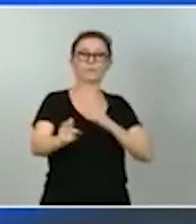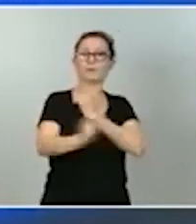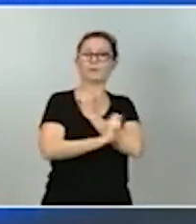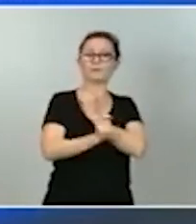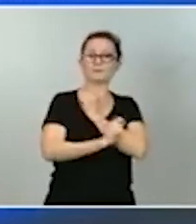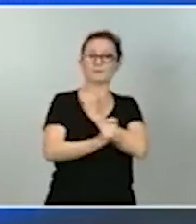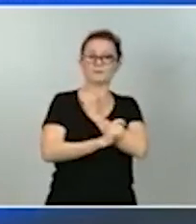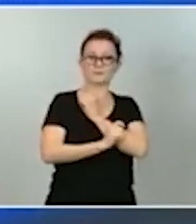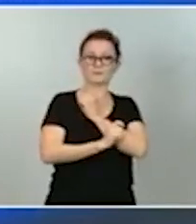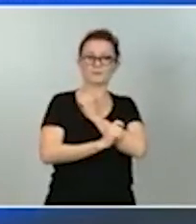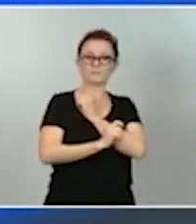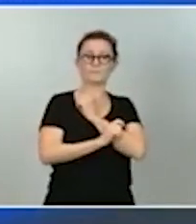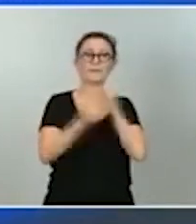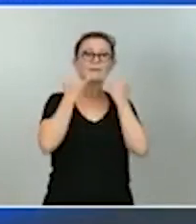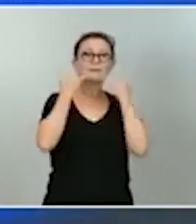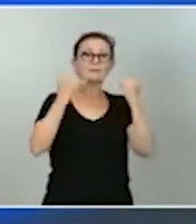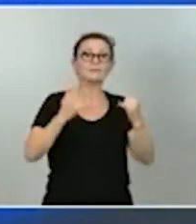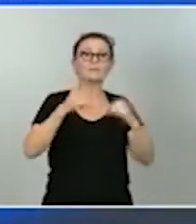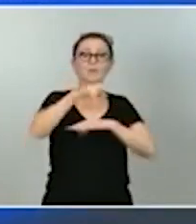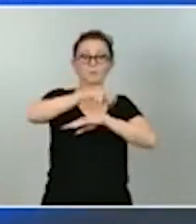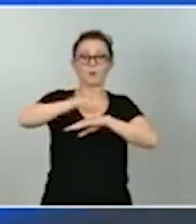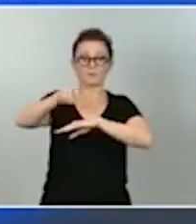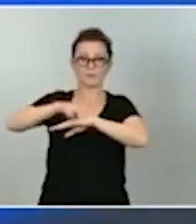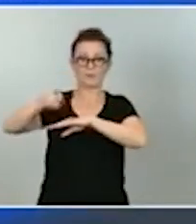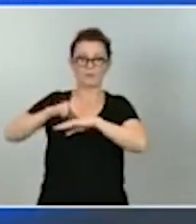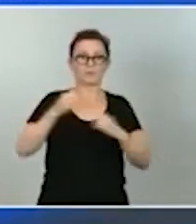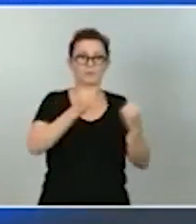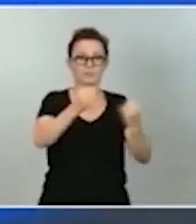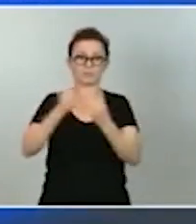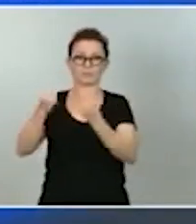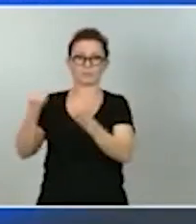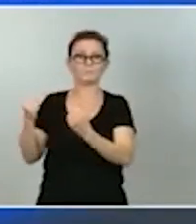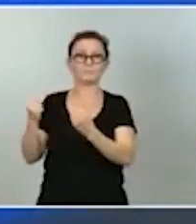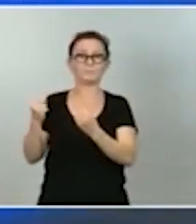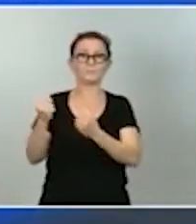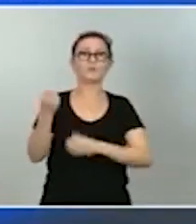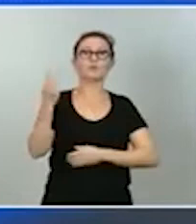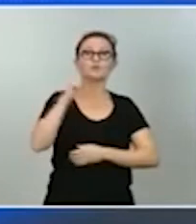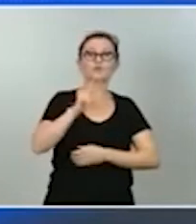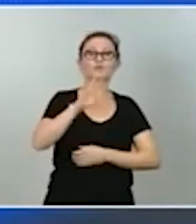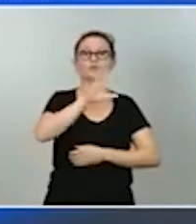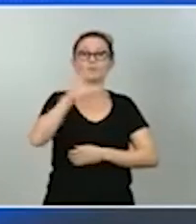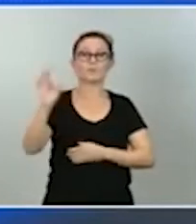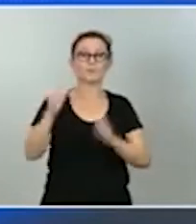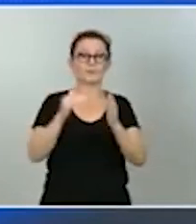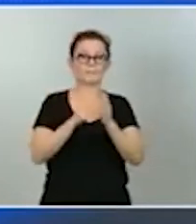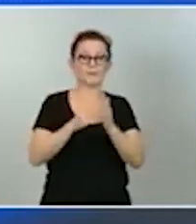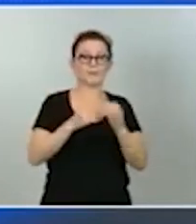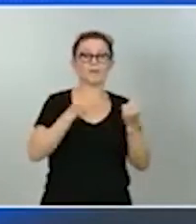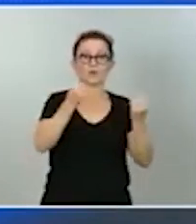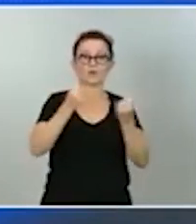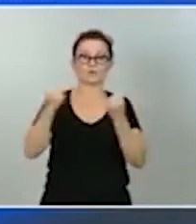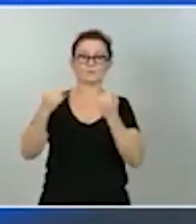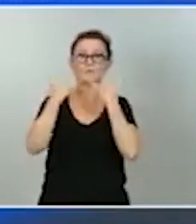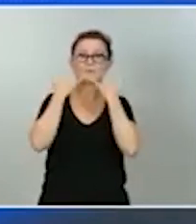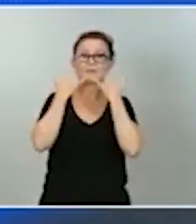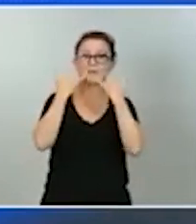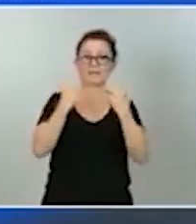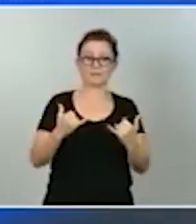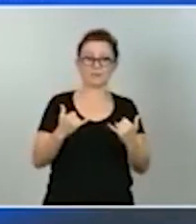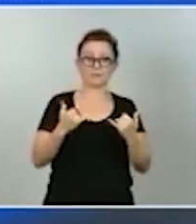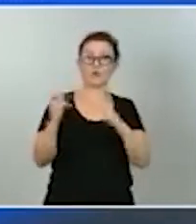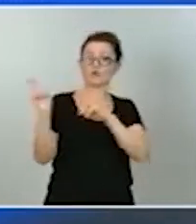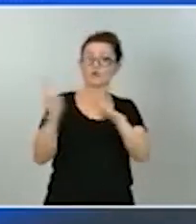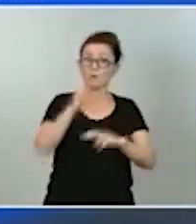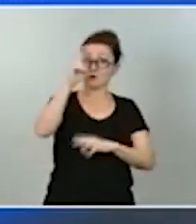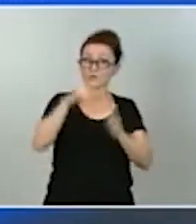electrificación de la movilidad que desplegará más de 250.000 vehículos eléctricos nuevos en 2023 y como